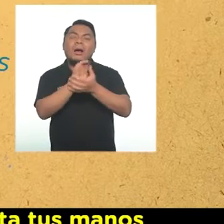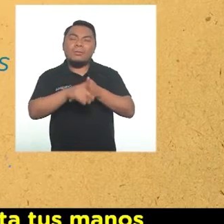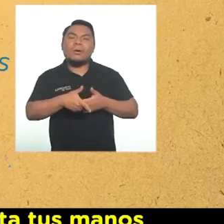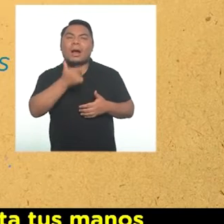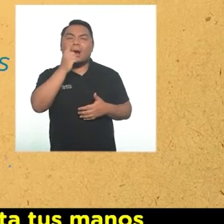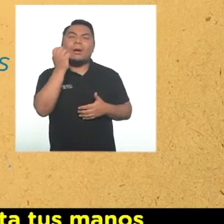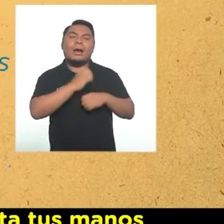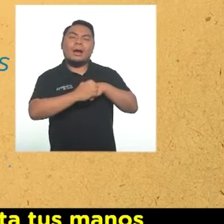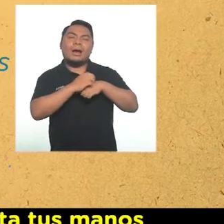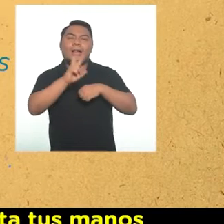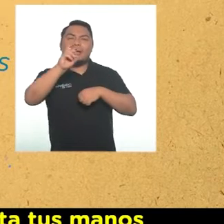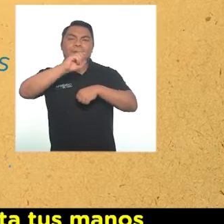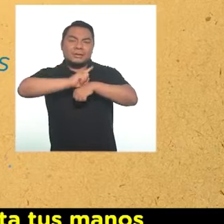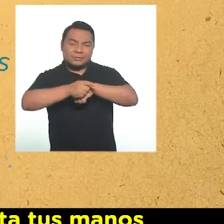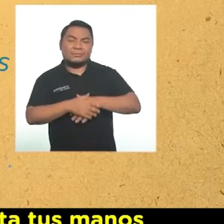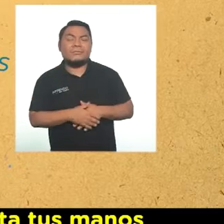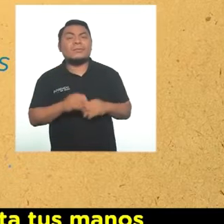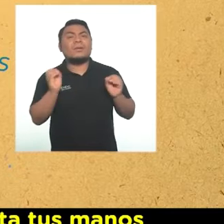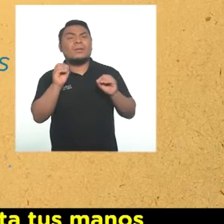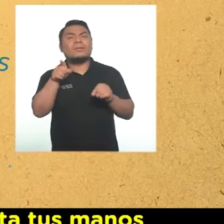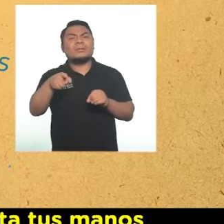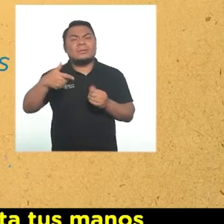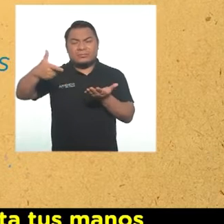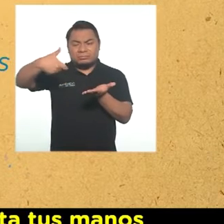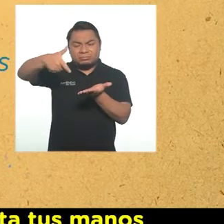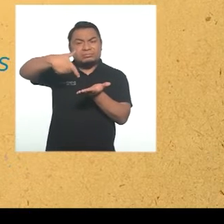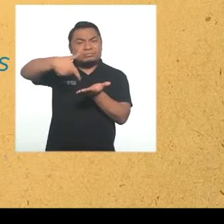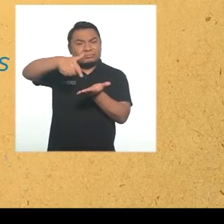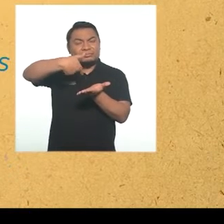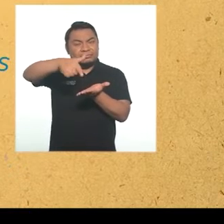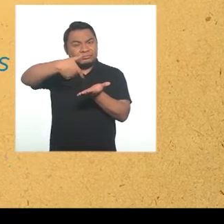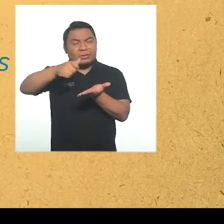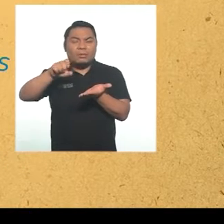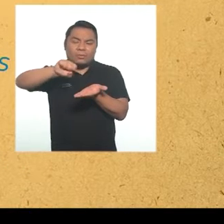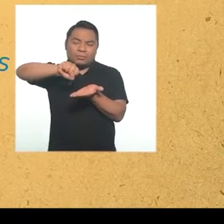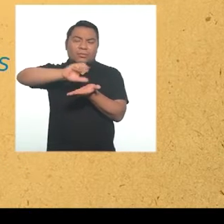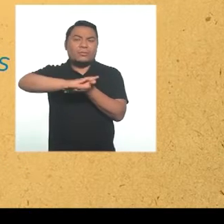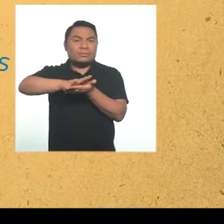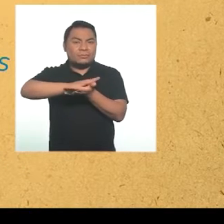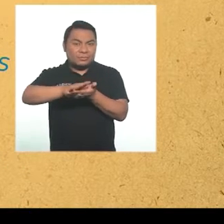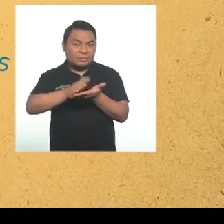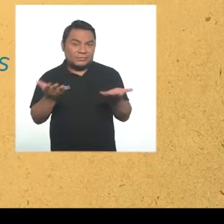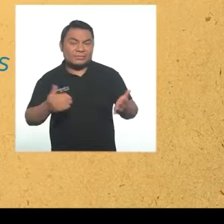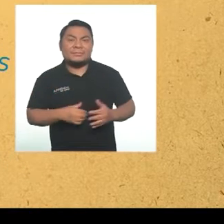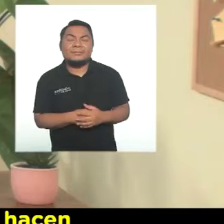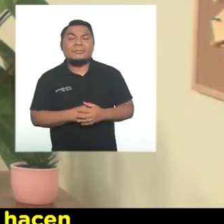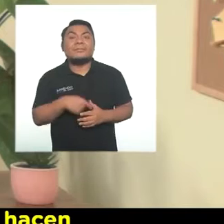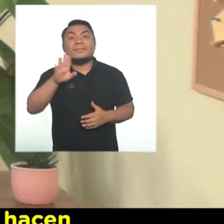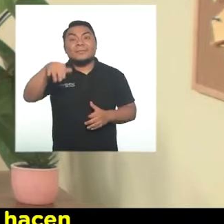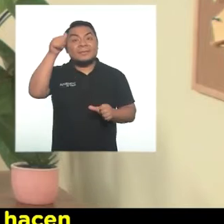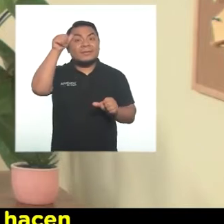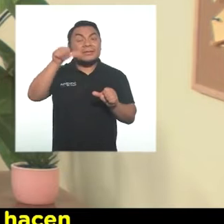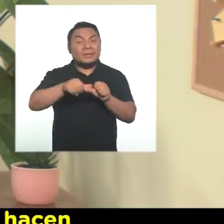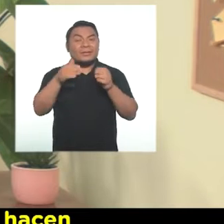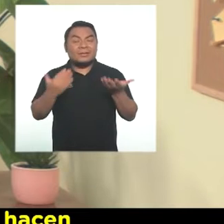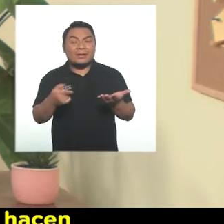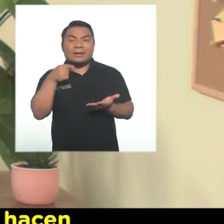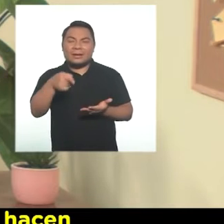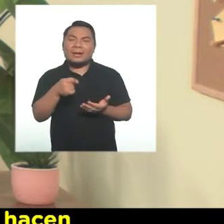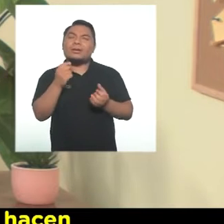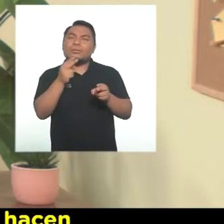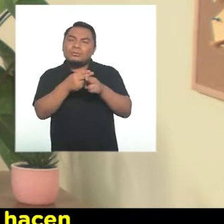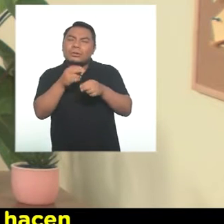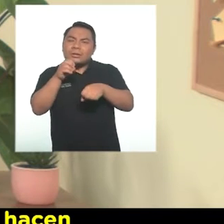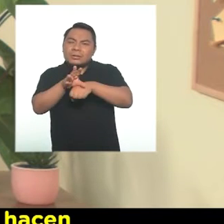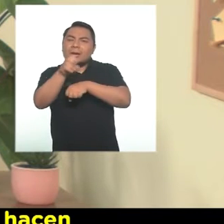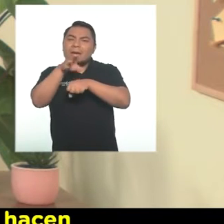Con agua y jabón por 20 segundos. O desinfecta tus manos con alcohol o gel desinfectante. Recuerda, estas